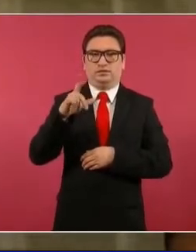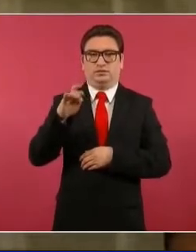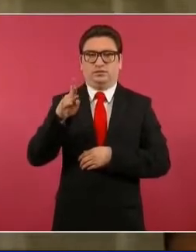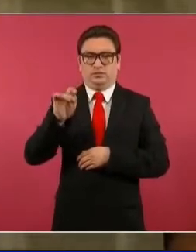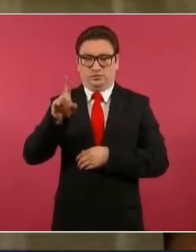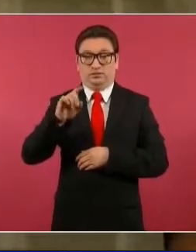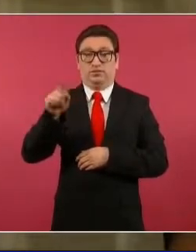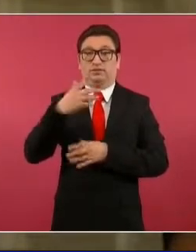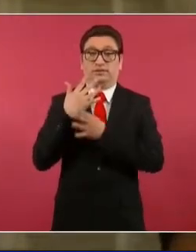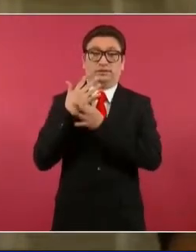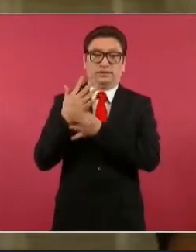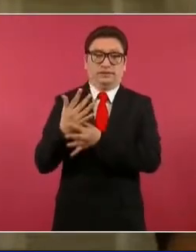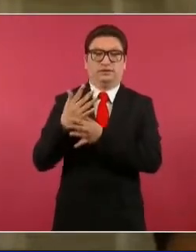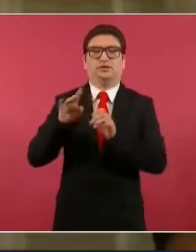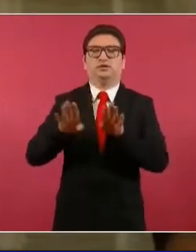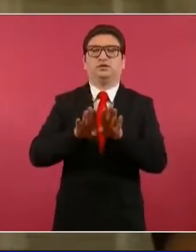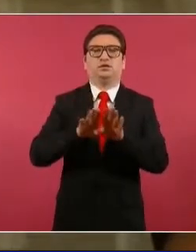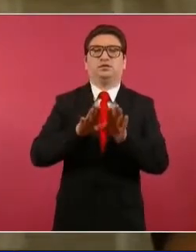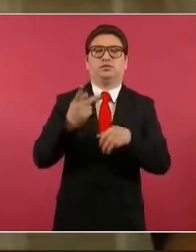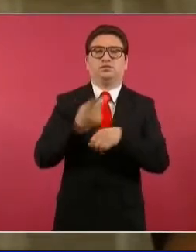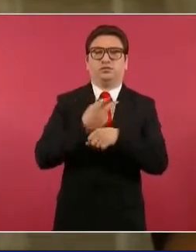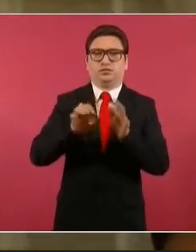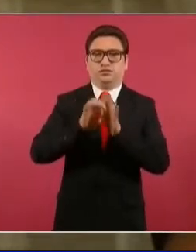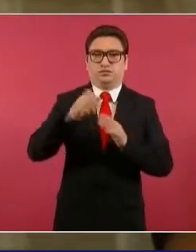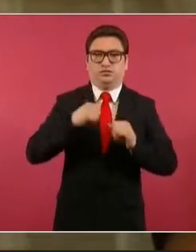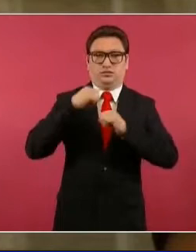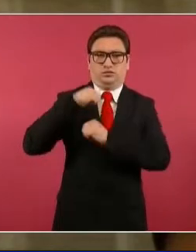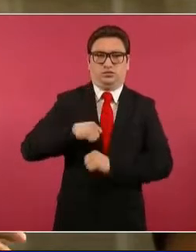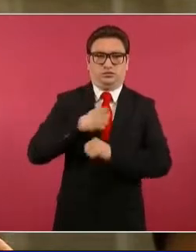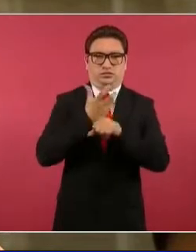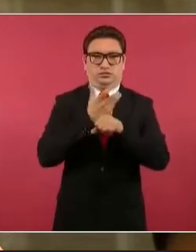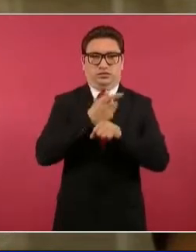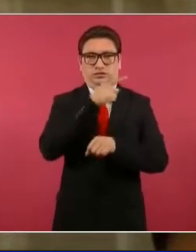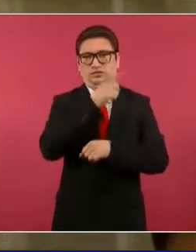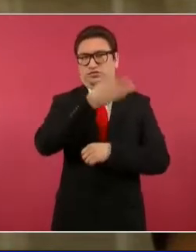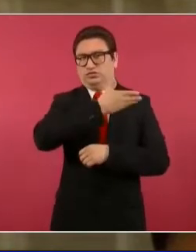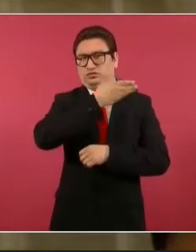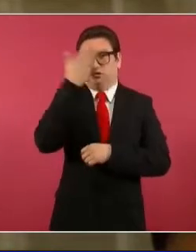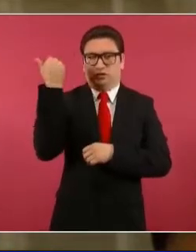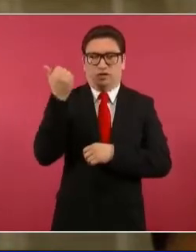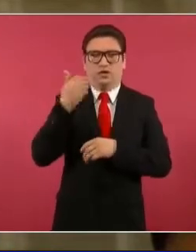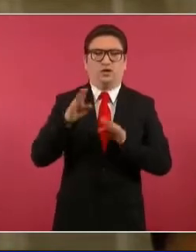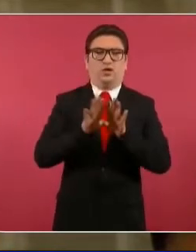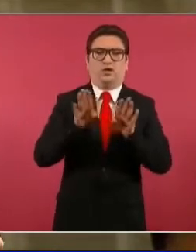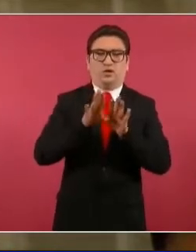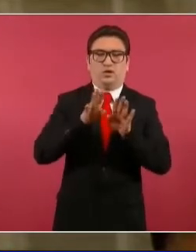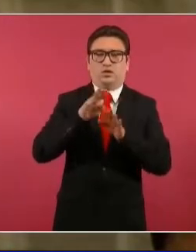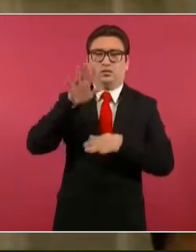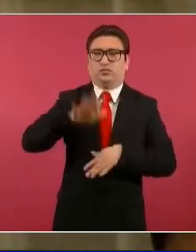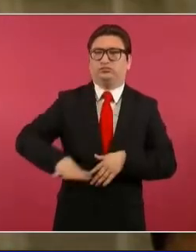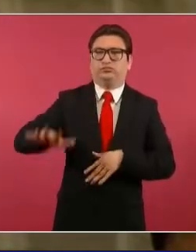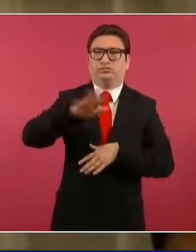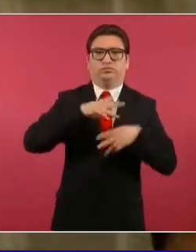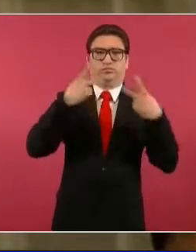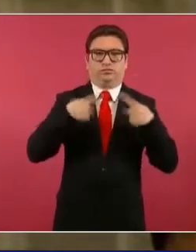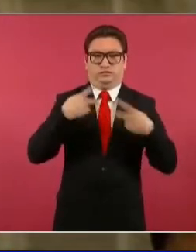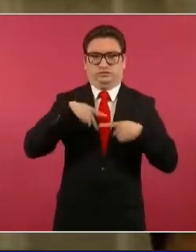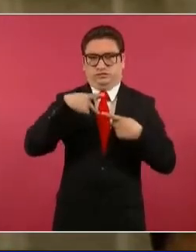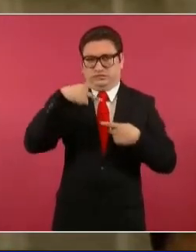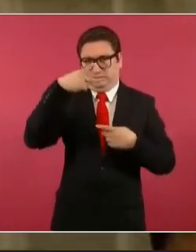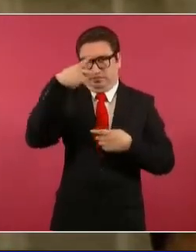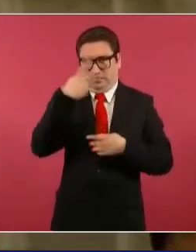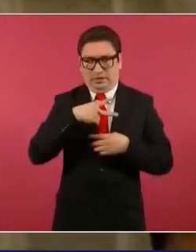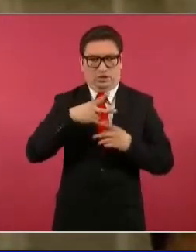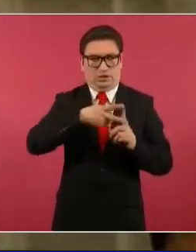Palacio acerca de que, por ejemplo, las autoridades de Estados Unidos ni siquiera sabían la dimensión de la crisis de desapariciones en México, lo que